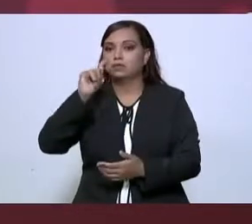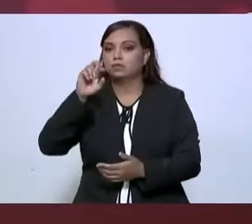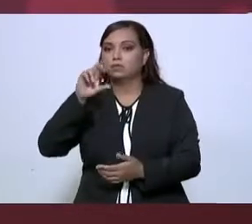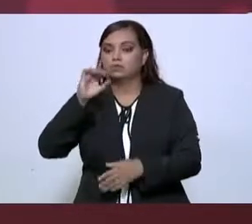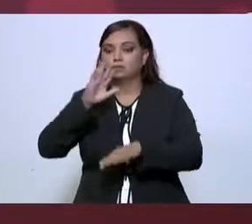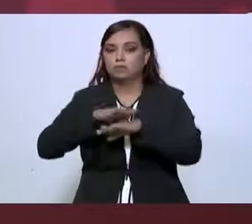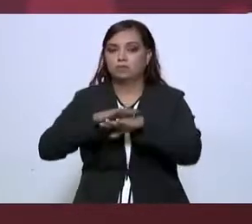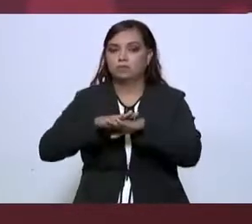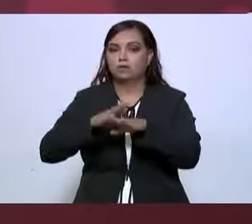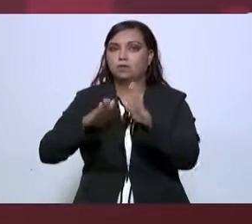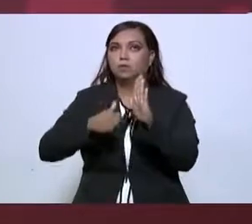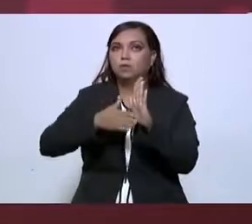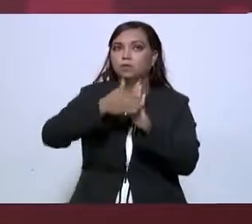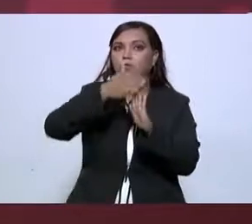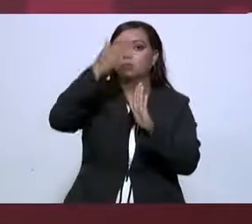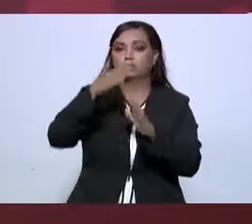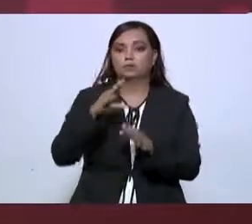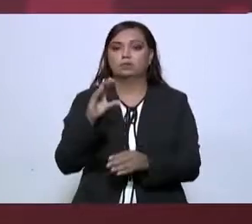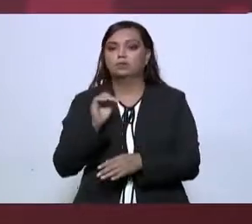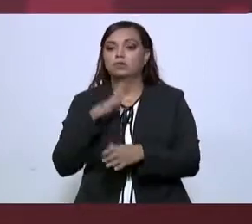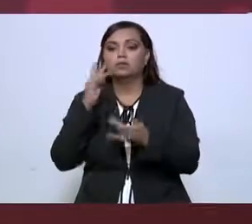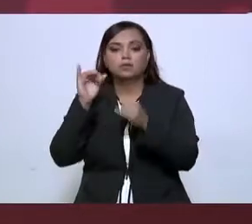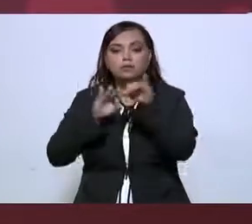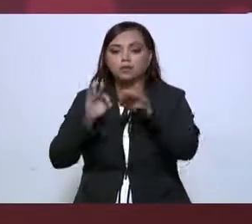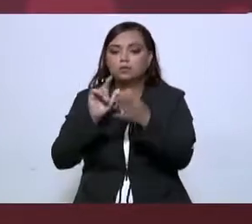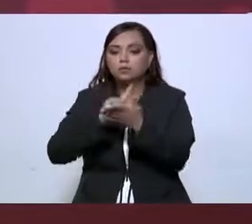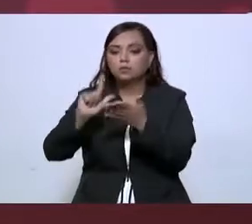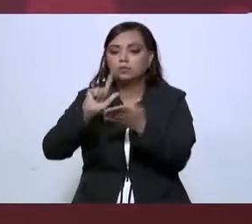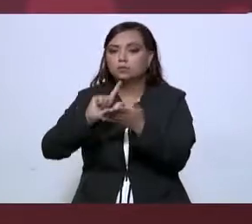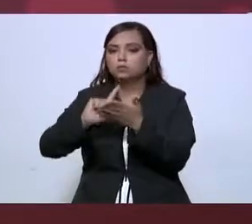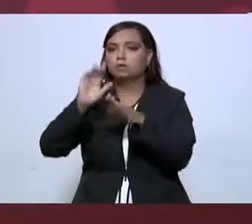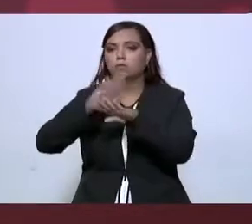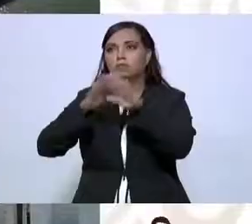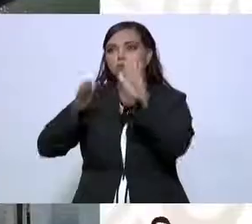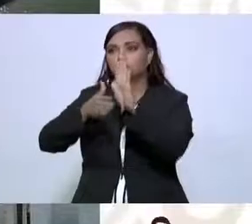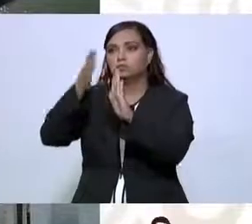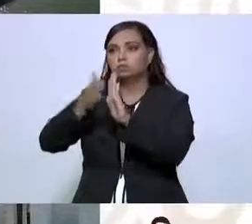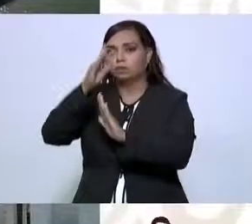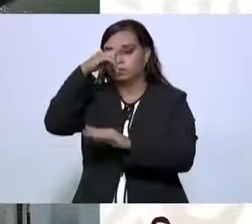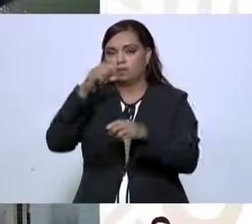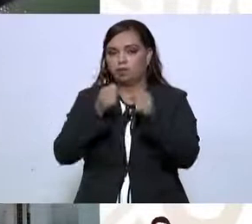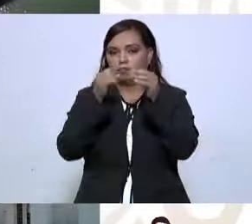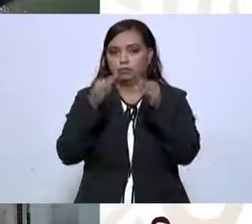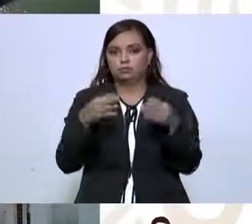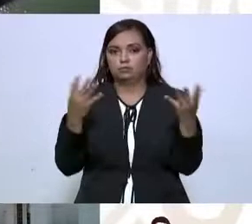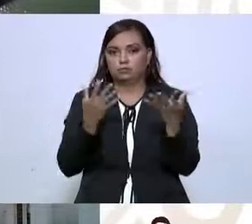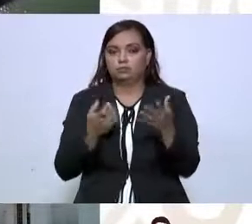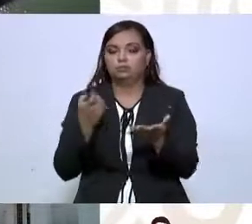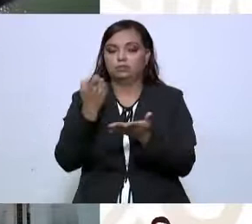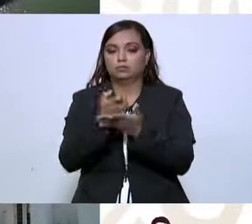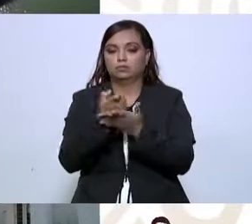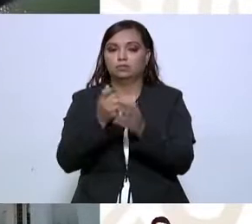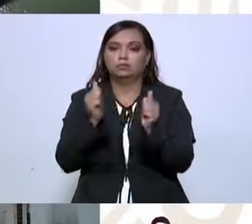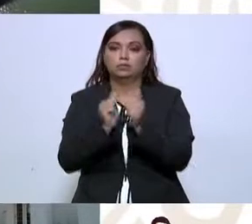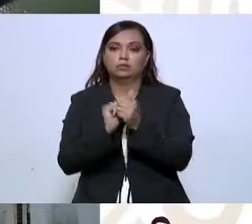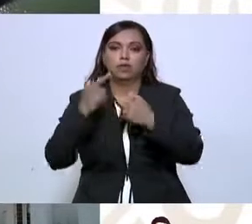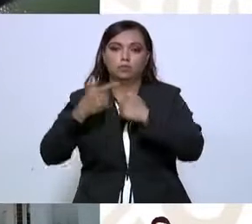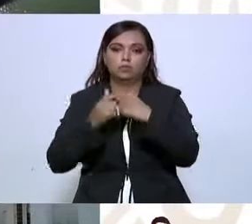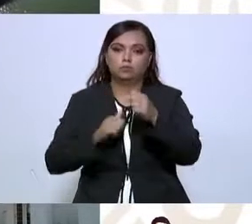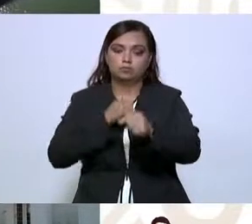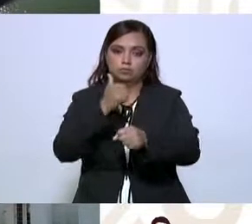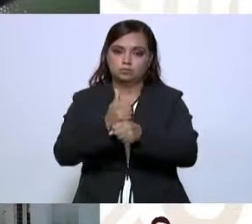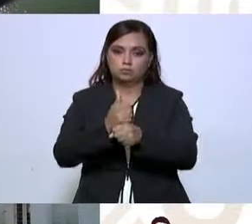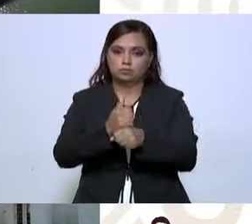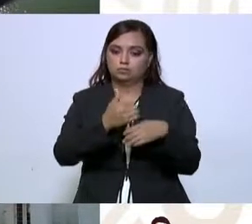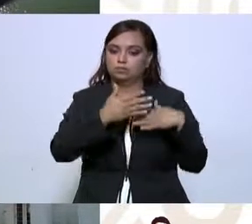barda del recinto portuario, obras de mantenimiento, infraestructura para oficinas, etcétera. lo que se invirtió a través de algunos años. La que